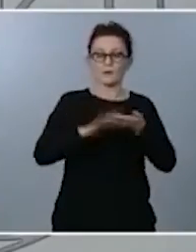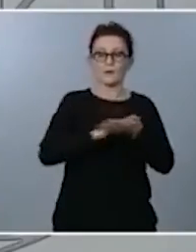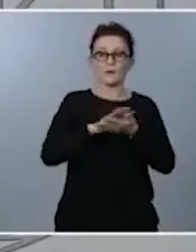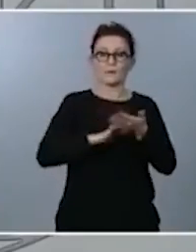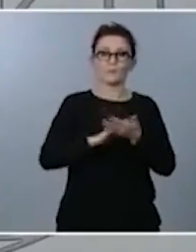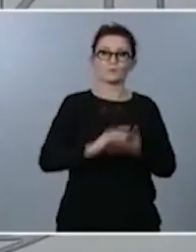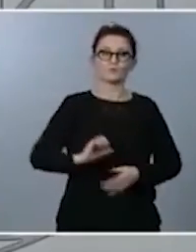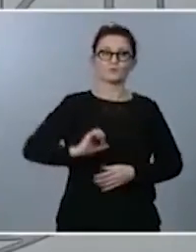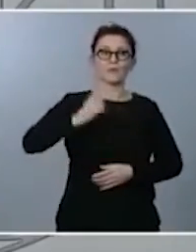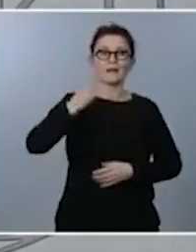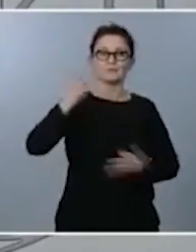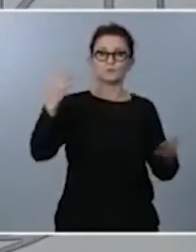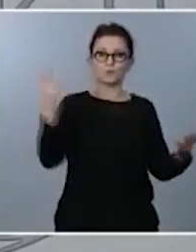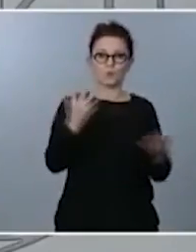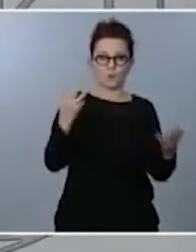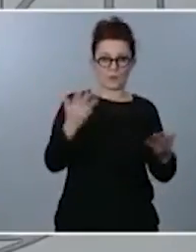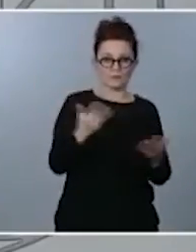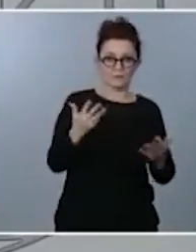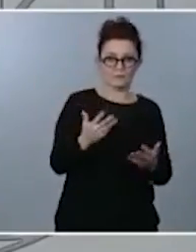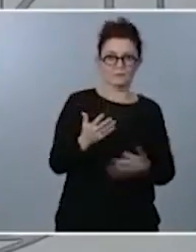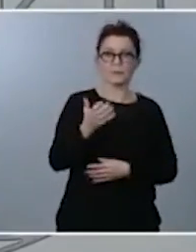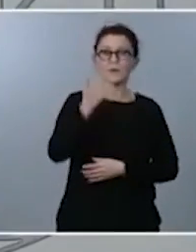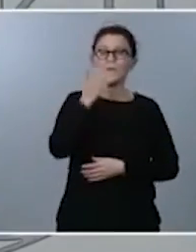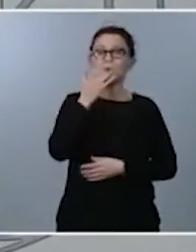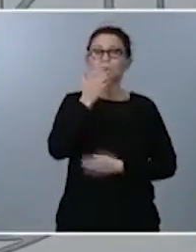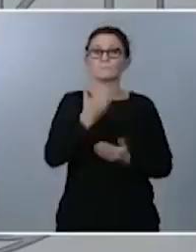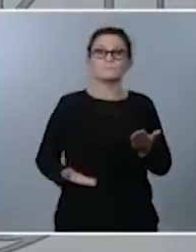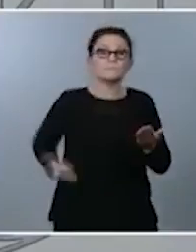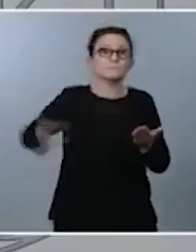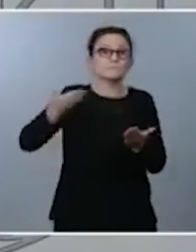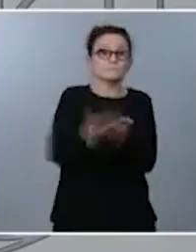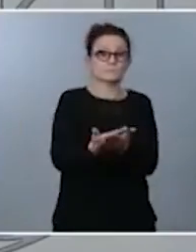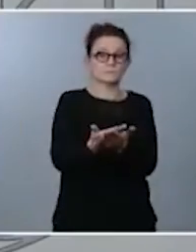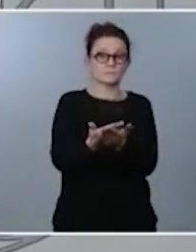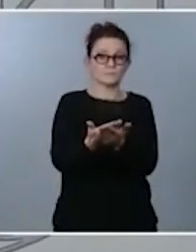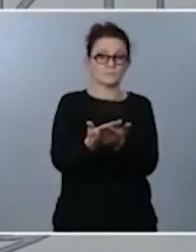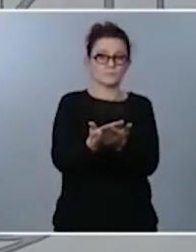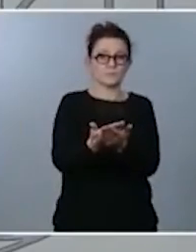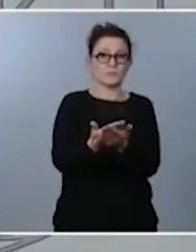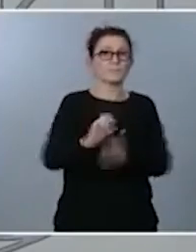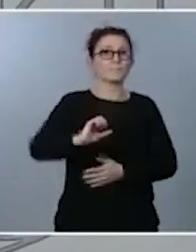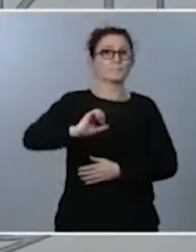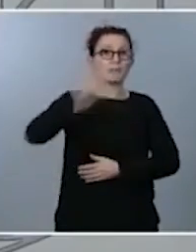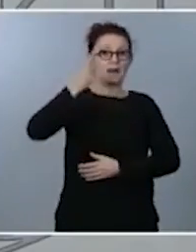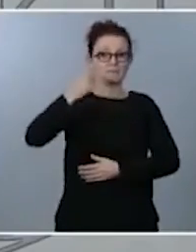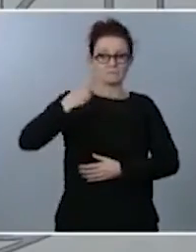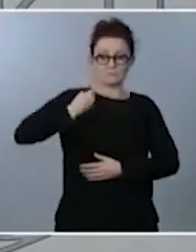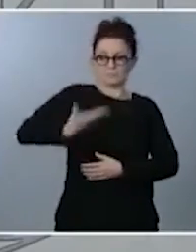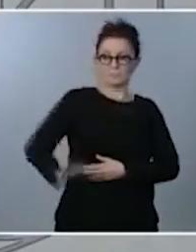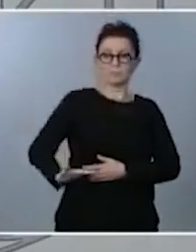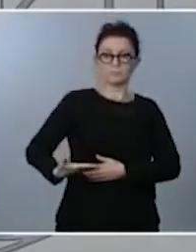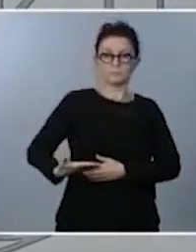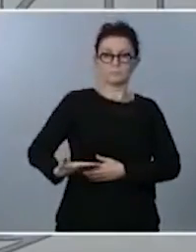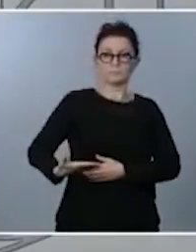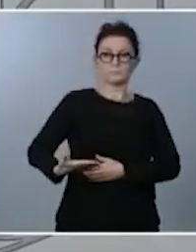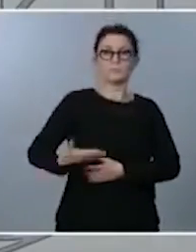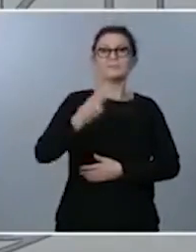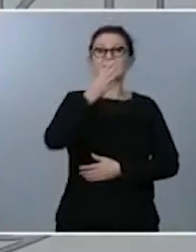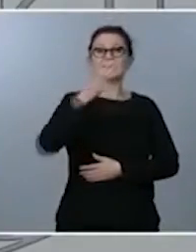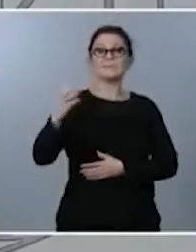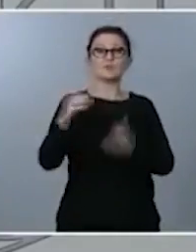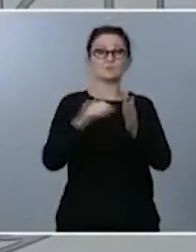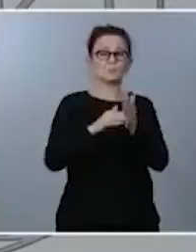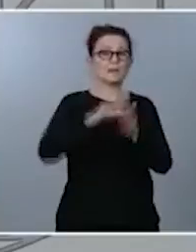como es la aportación de las rentas indubitativas que son las mayores rentas de nuestro país las que están por encima de 300.000 euros